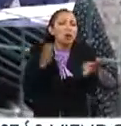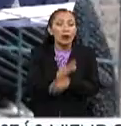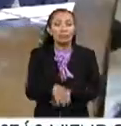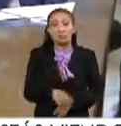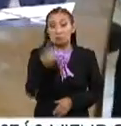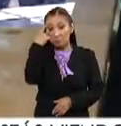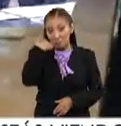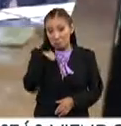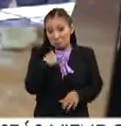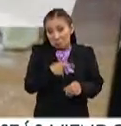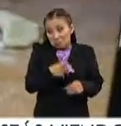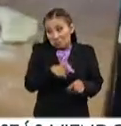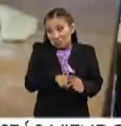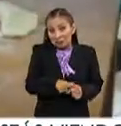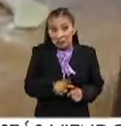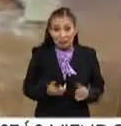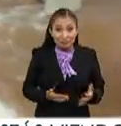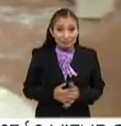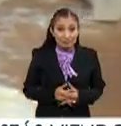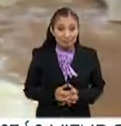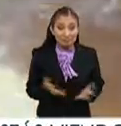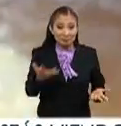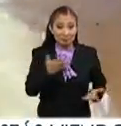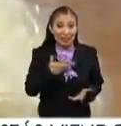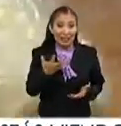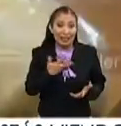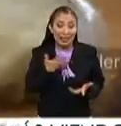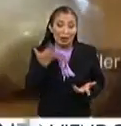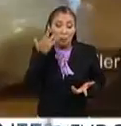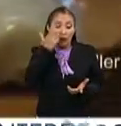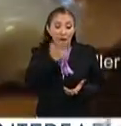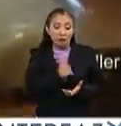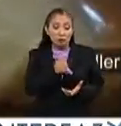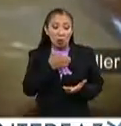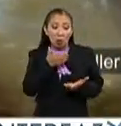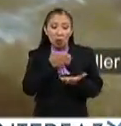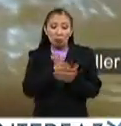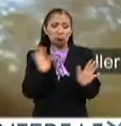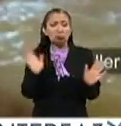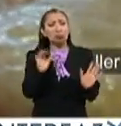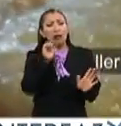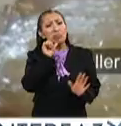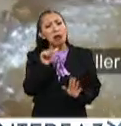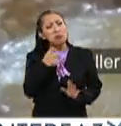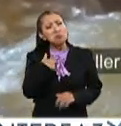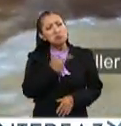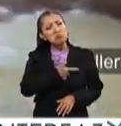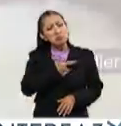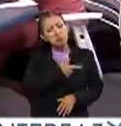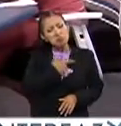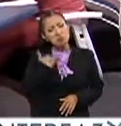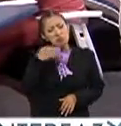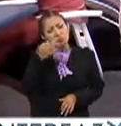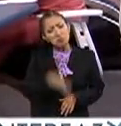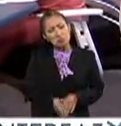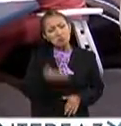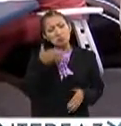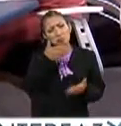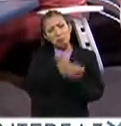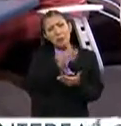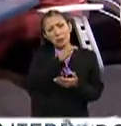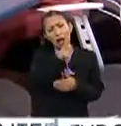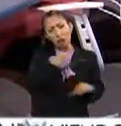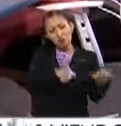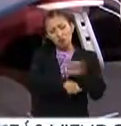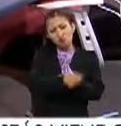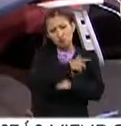Híjole, para mí en lo personal de tener una razón para no meterme, yo creo que no, ninguna. La verdad, ¿no? O sea, fue así como